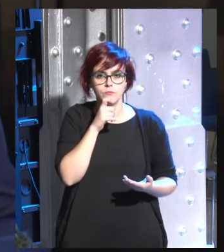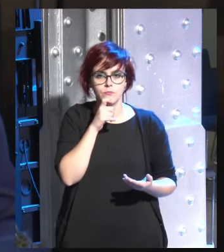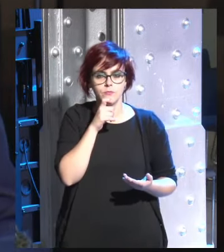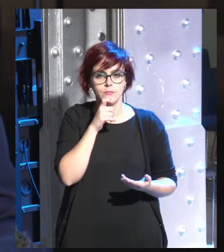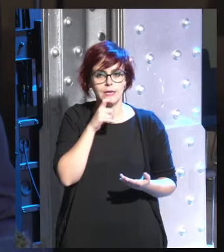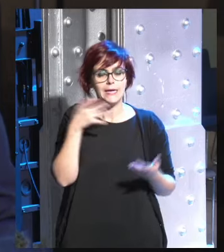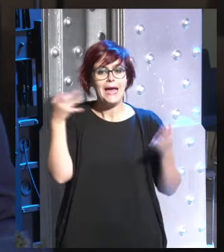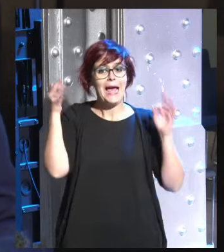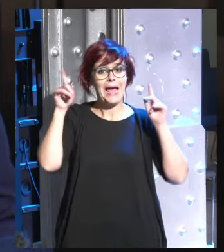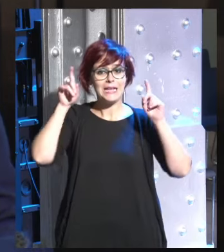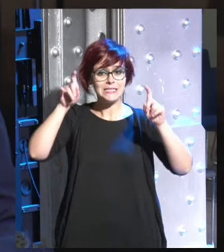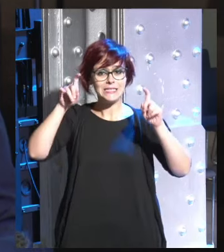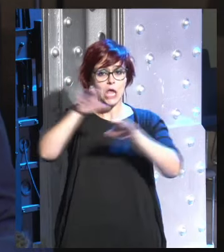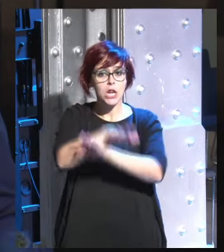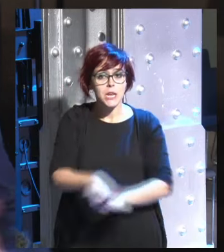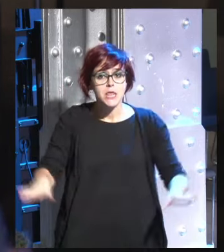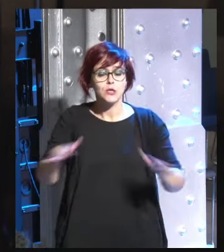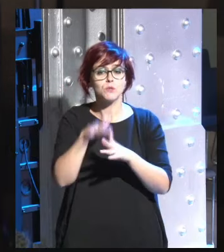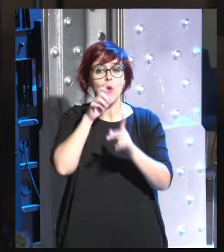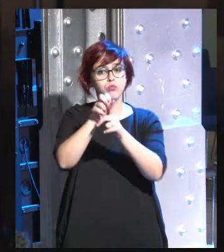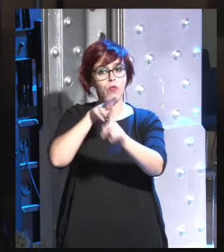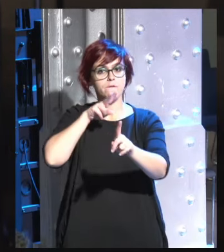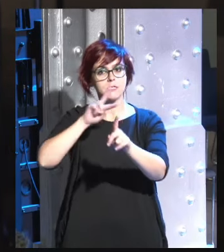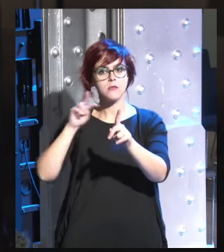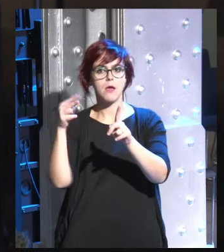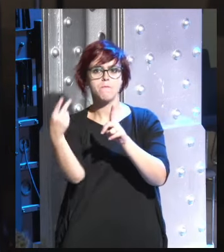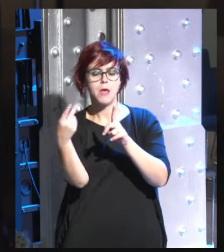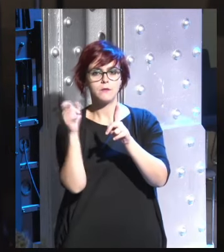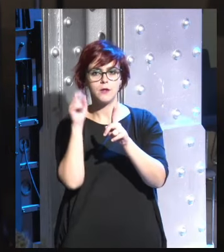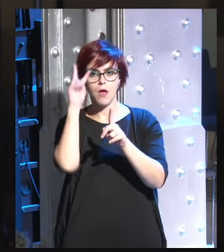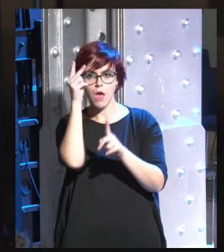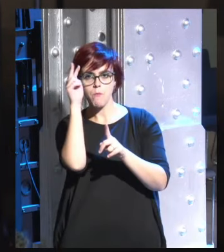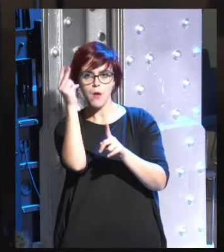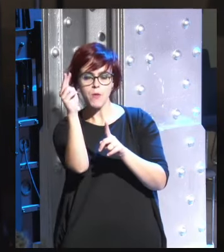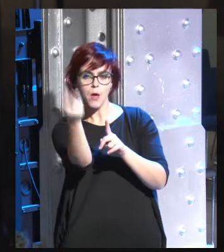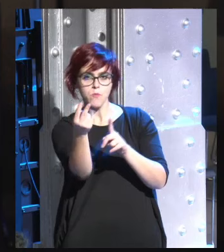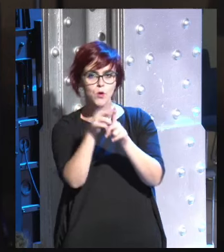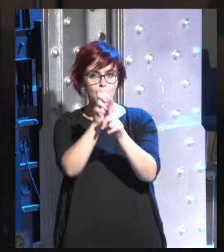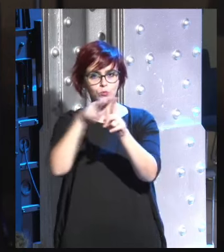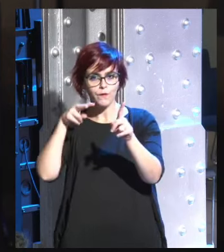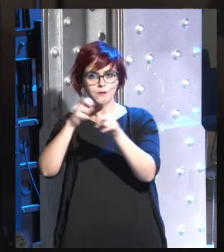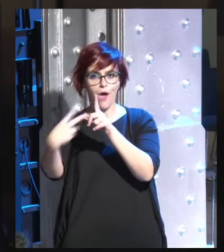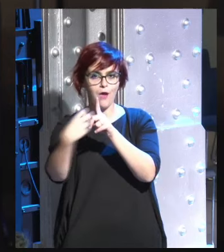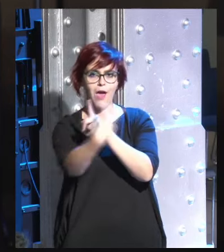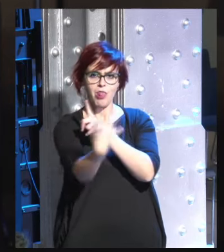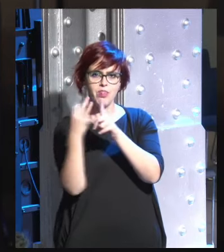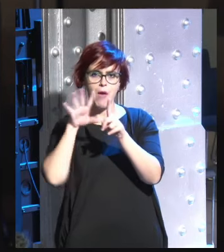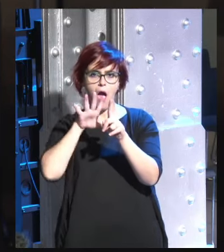el enseñar a los niños cómo cambiar su perspectiva constantemente cómo no quedarse